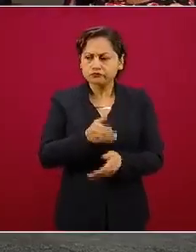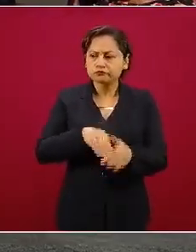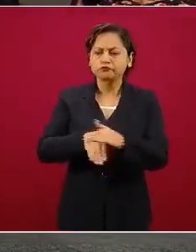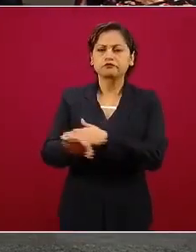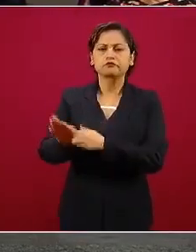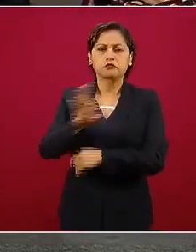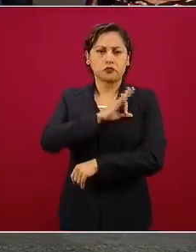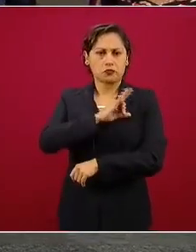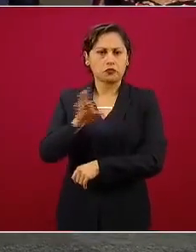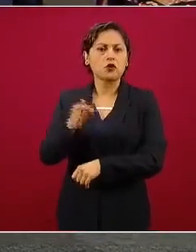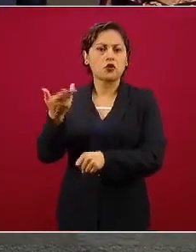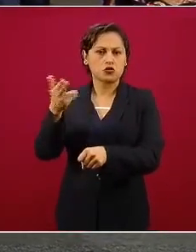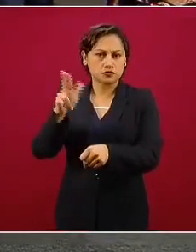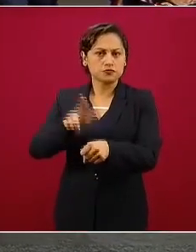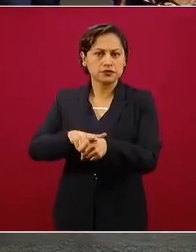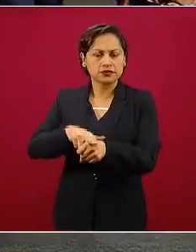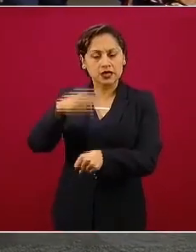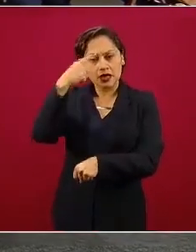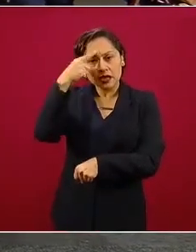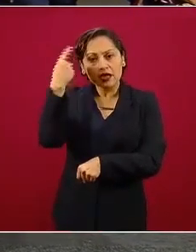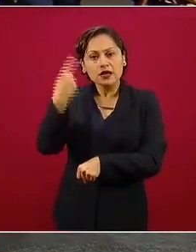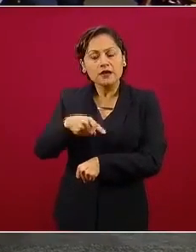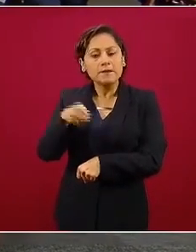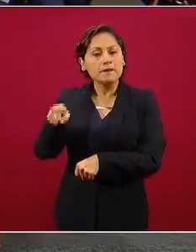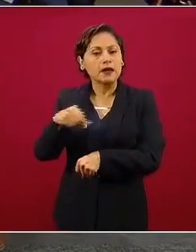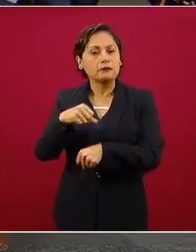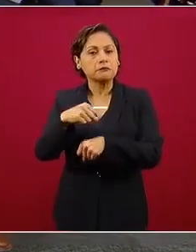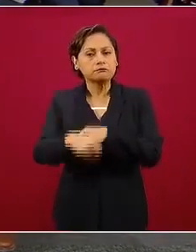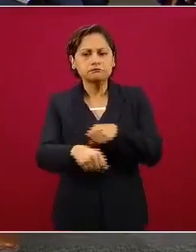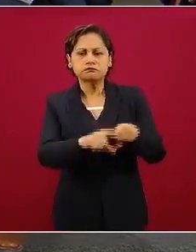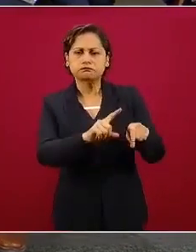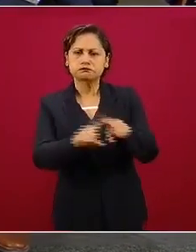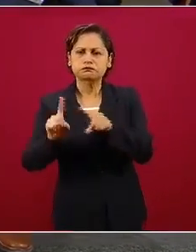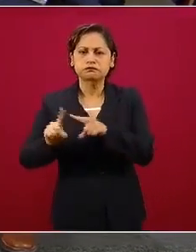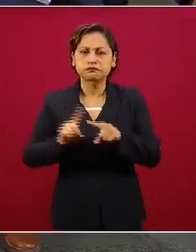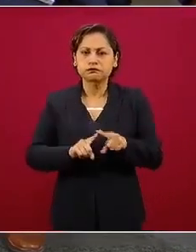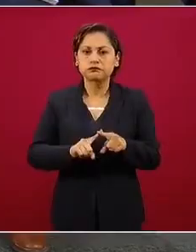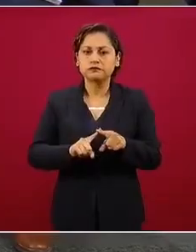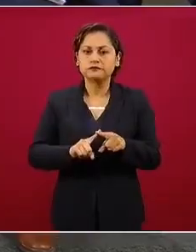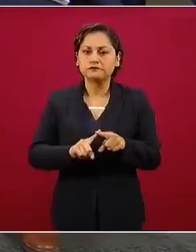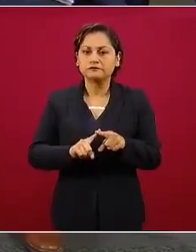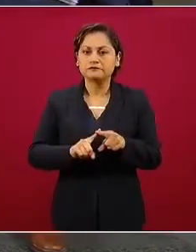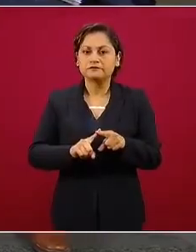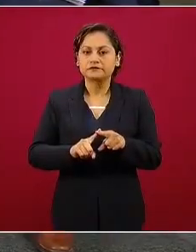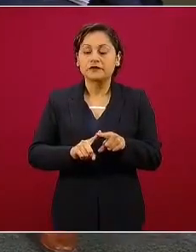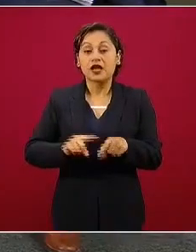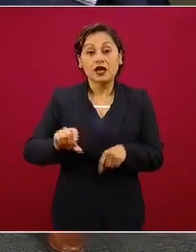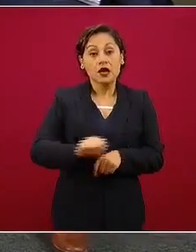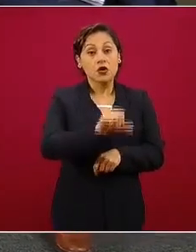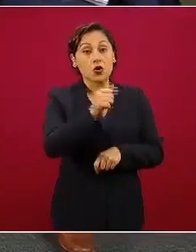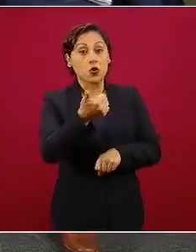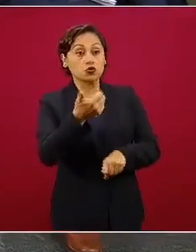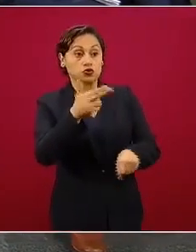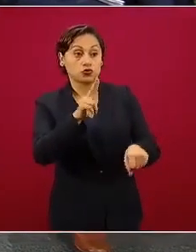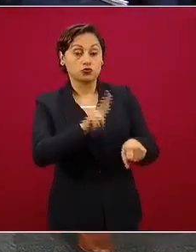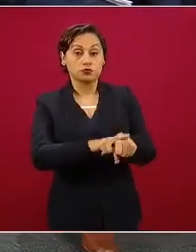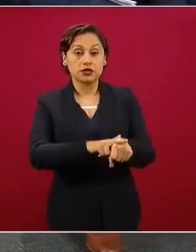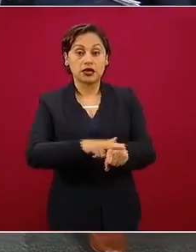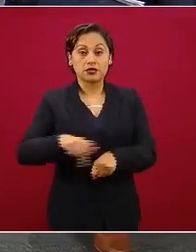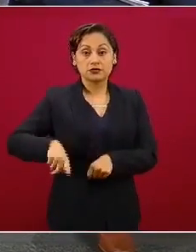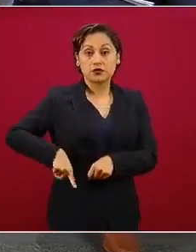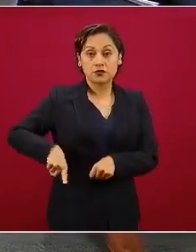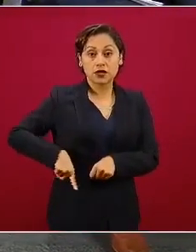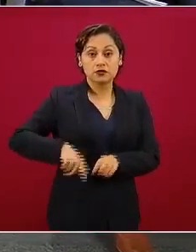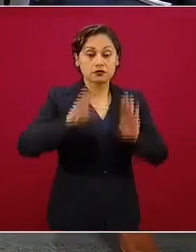hospitales sólo para la atención de COVID, hospitales públicos.